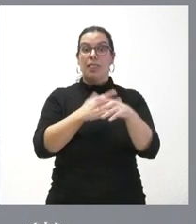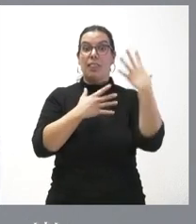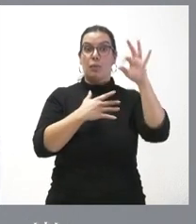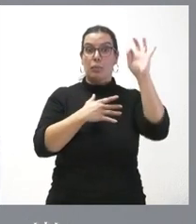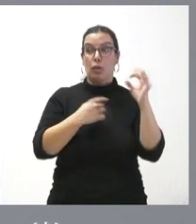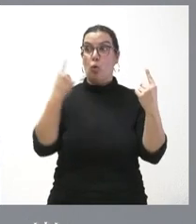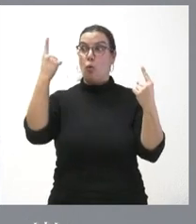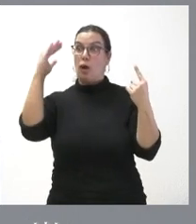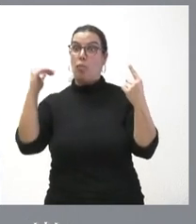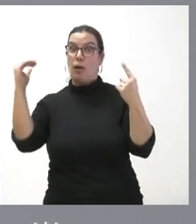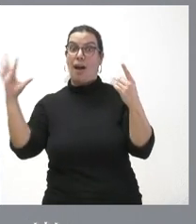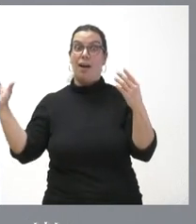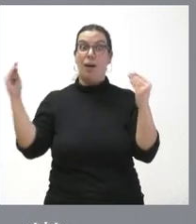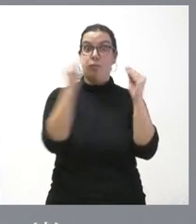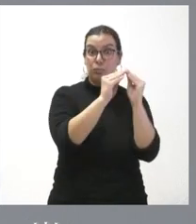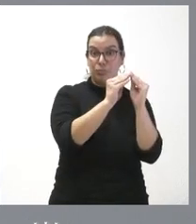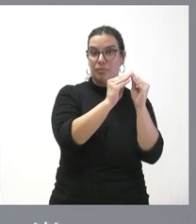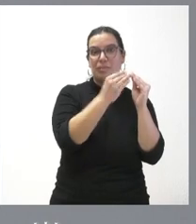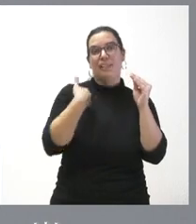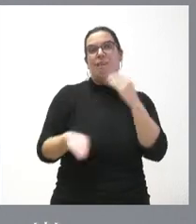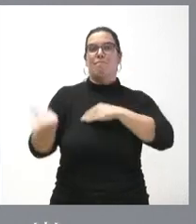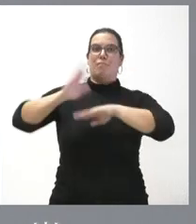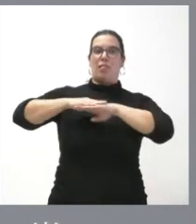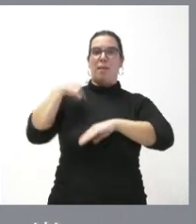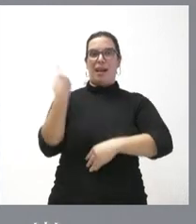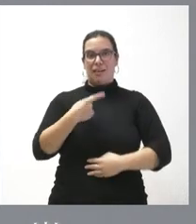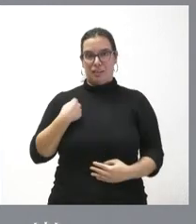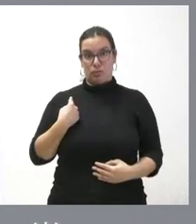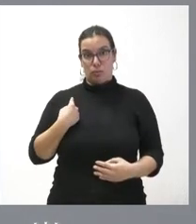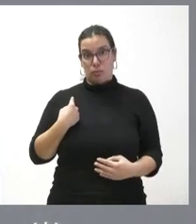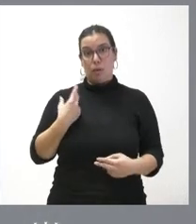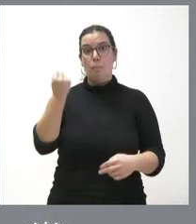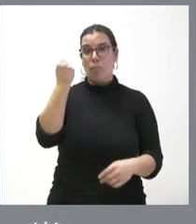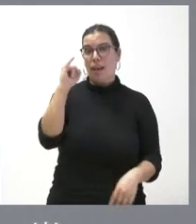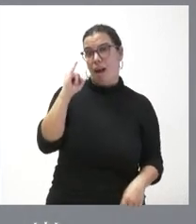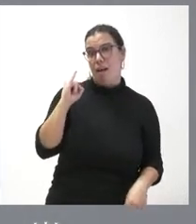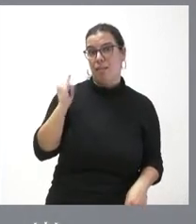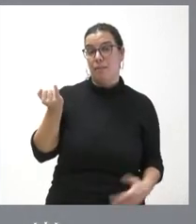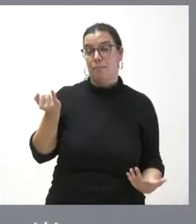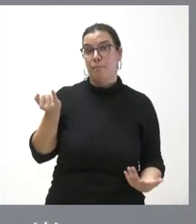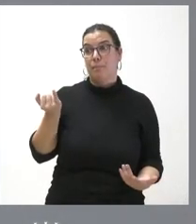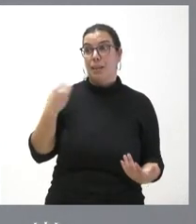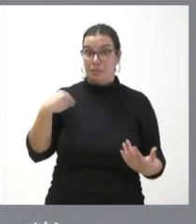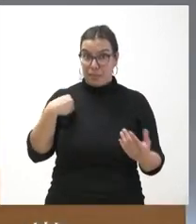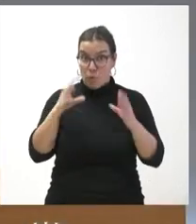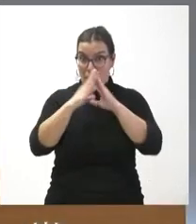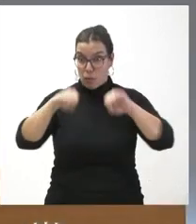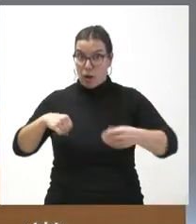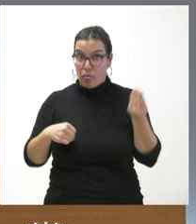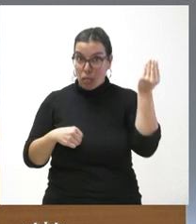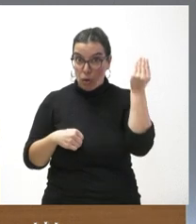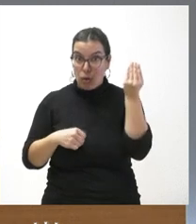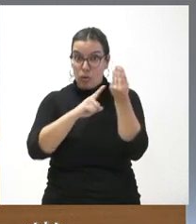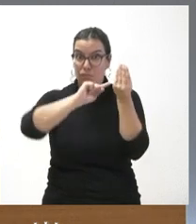lo que estimen oportuno en el consejo de política fiscal y financiera los firmantes de este acuerdo tendrían